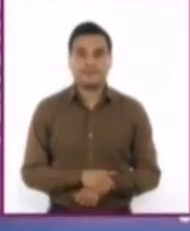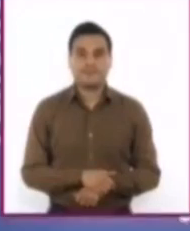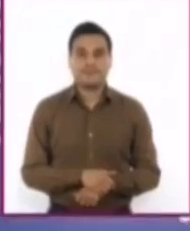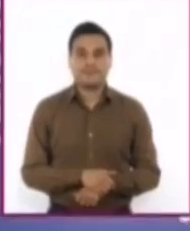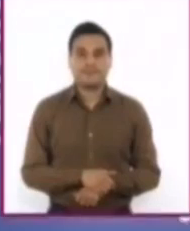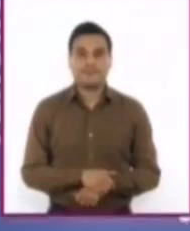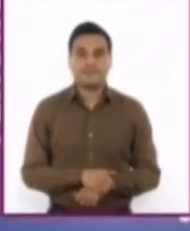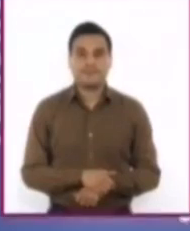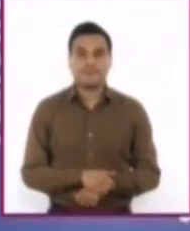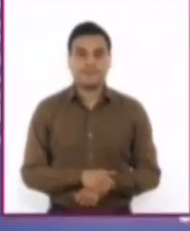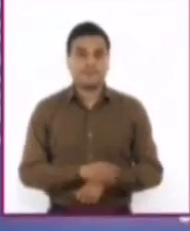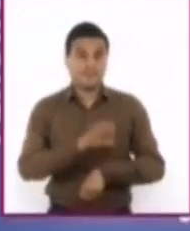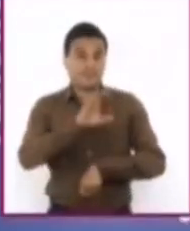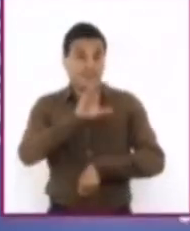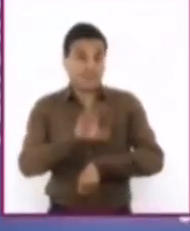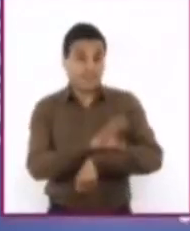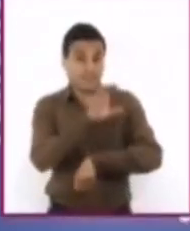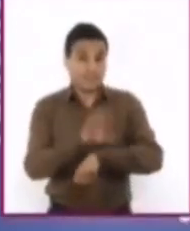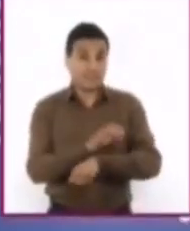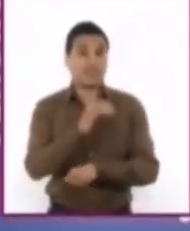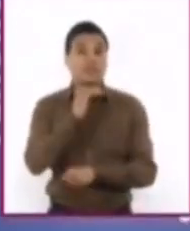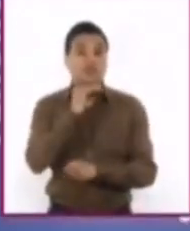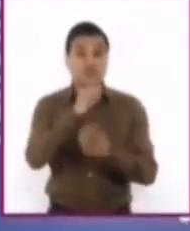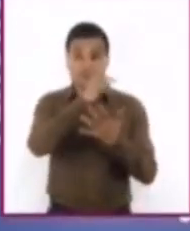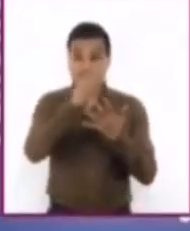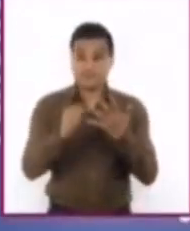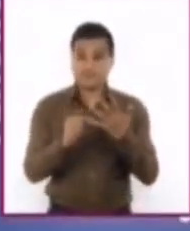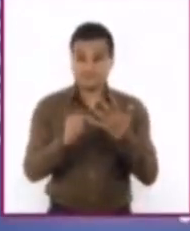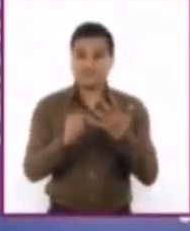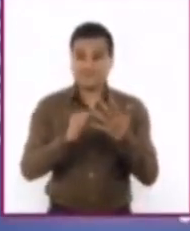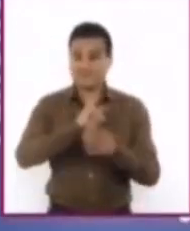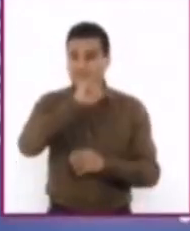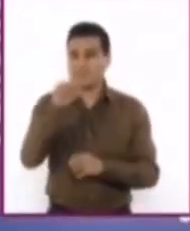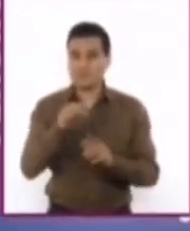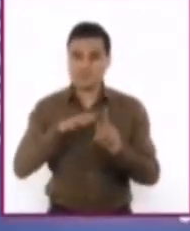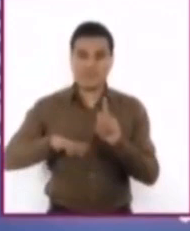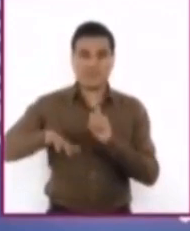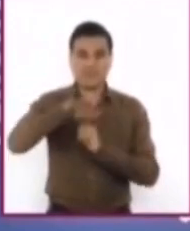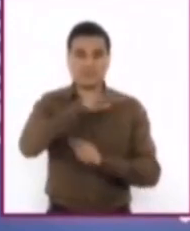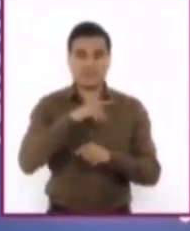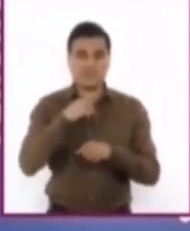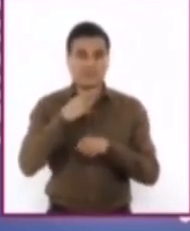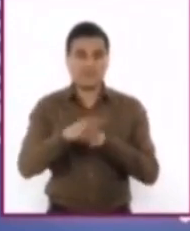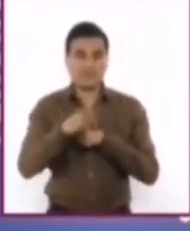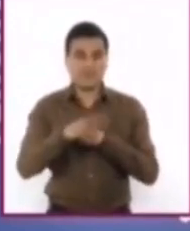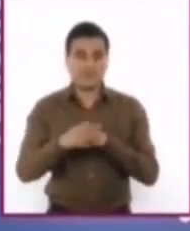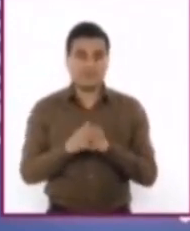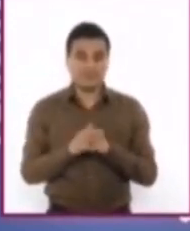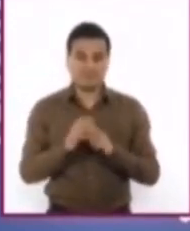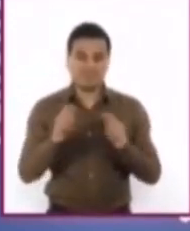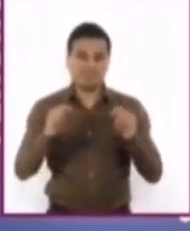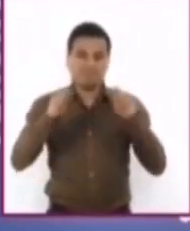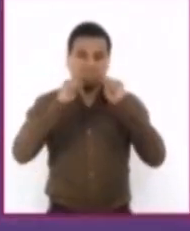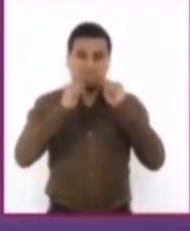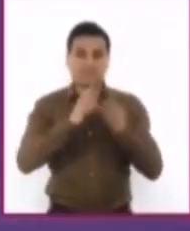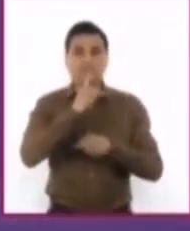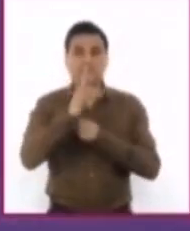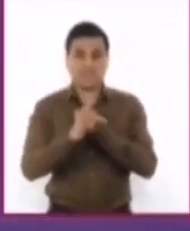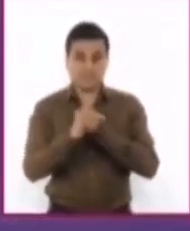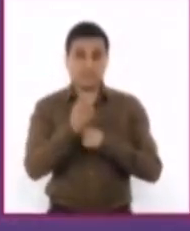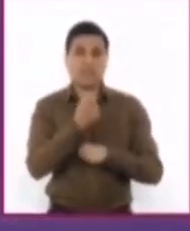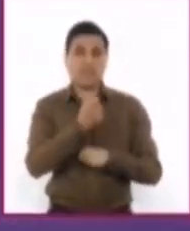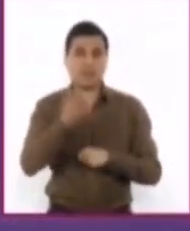Las energías sucias tienen un alto costo ambiental. Aún así, muchos países dependen de ellas.